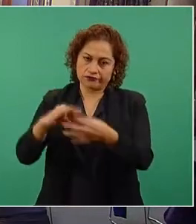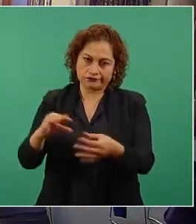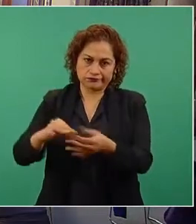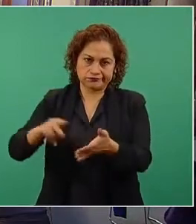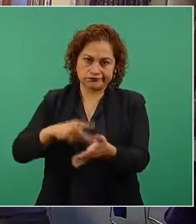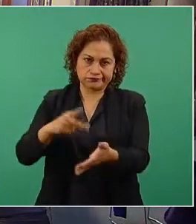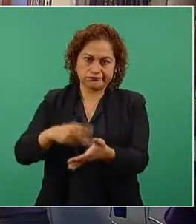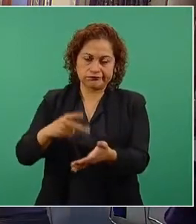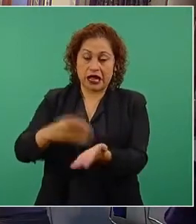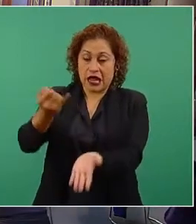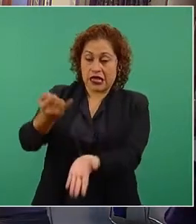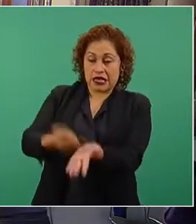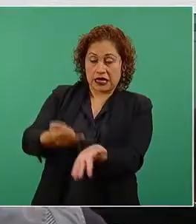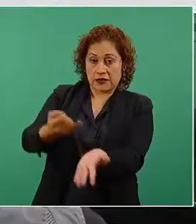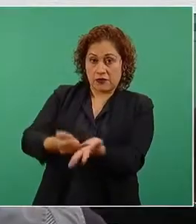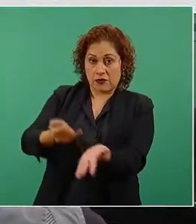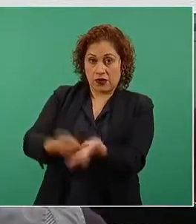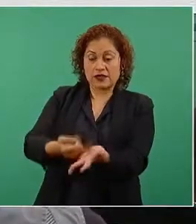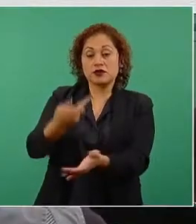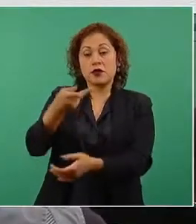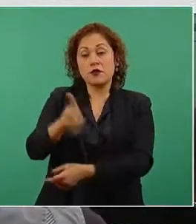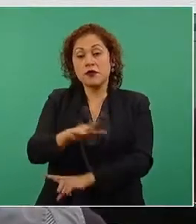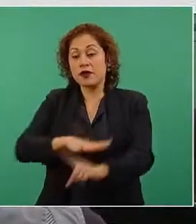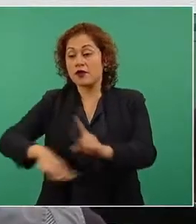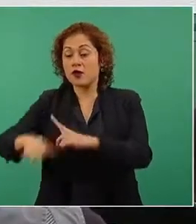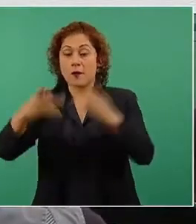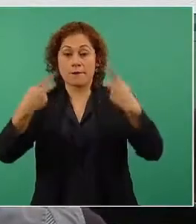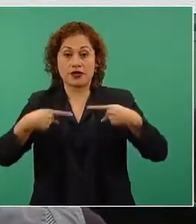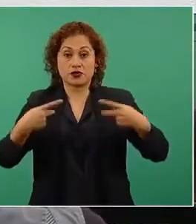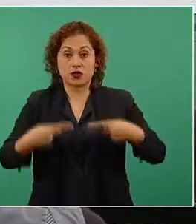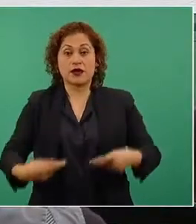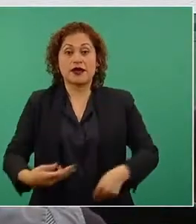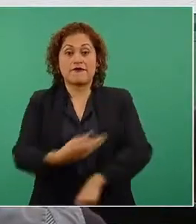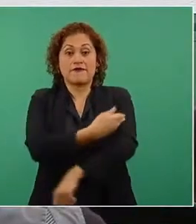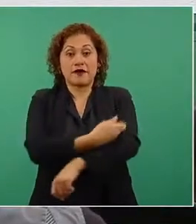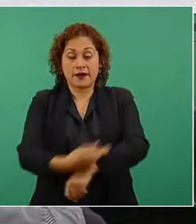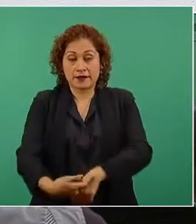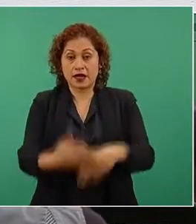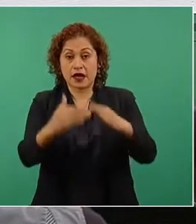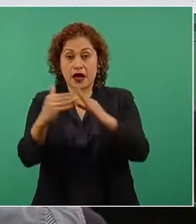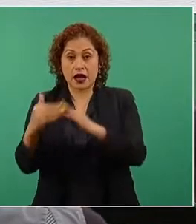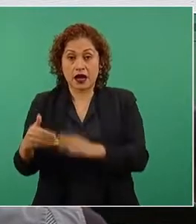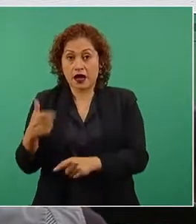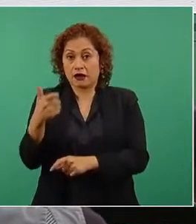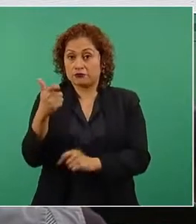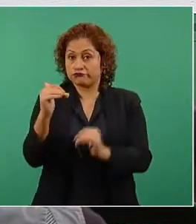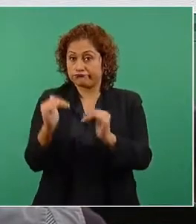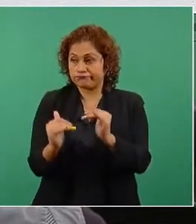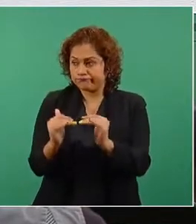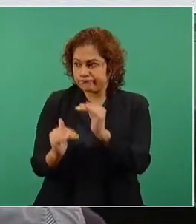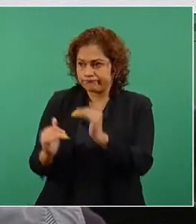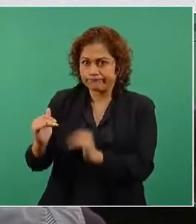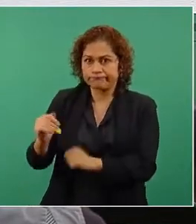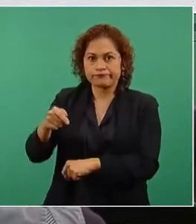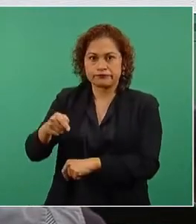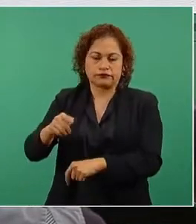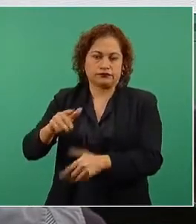los impuestos, que las familias de clase media y baja, es decir, la mayor parte de los mexicanos,